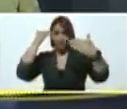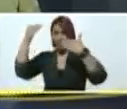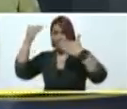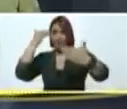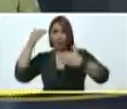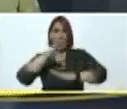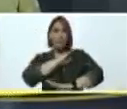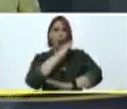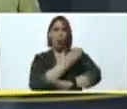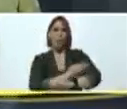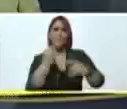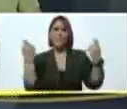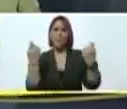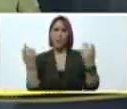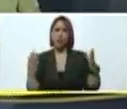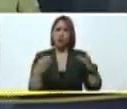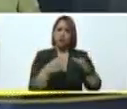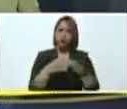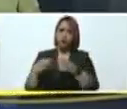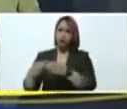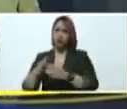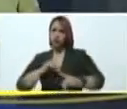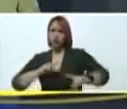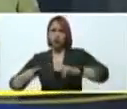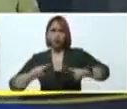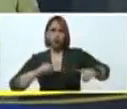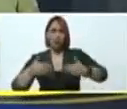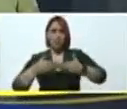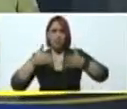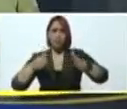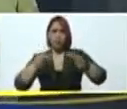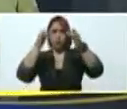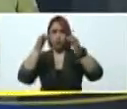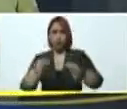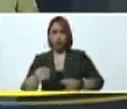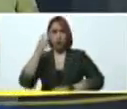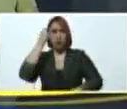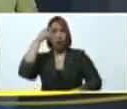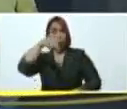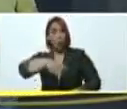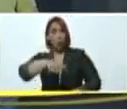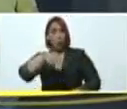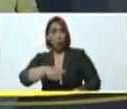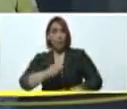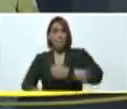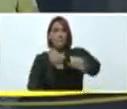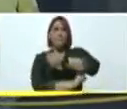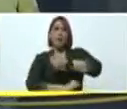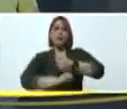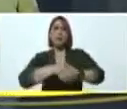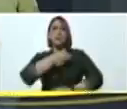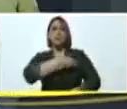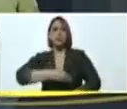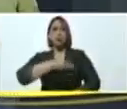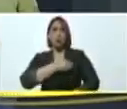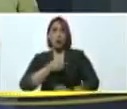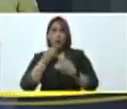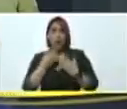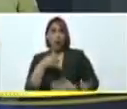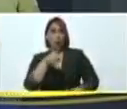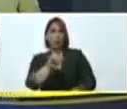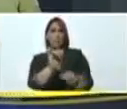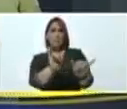que se ha organizado para hacer la inauguración, formar el día de hoy, de esta base de misiones que muy bien usted lo ha